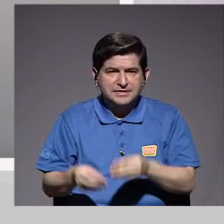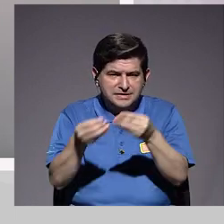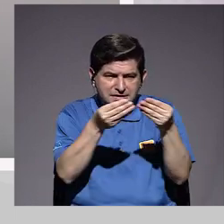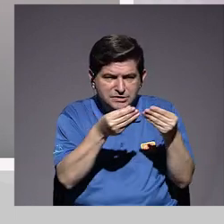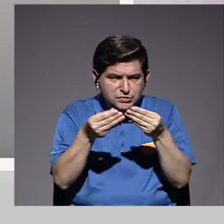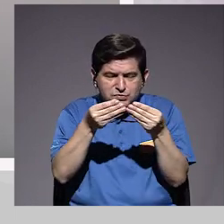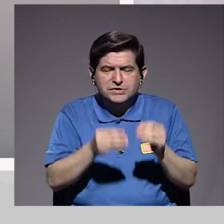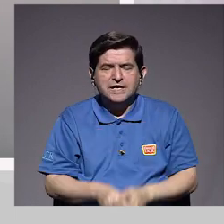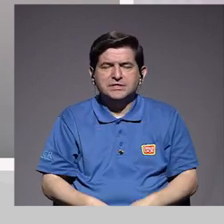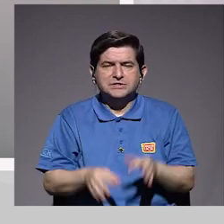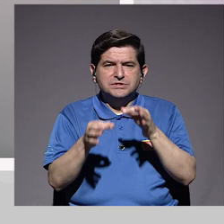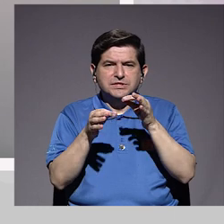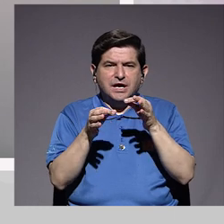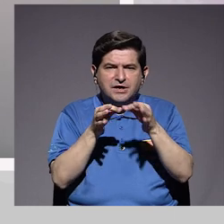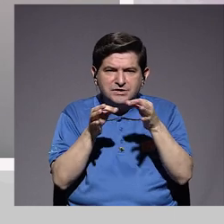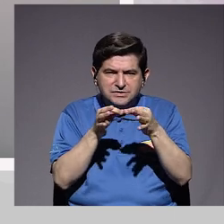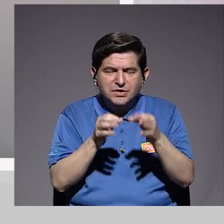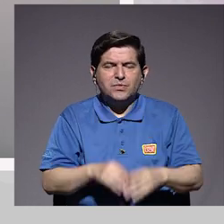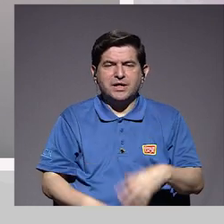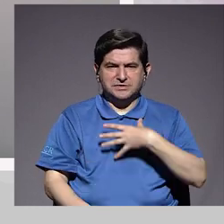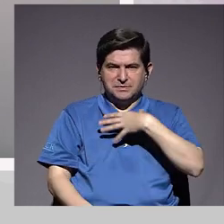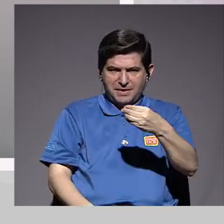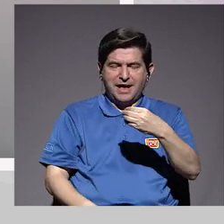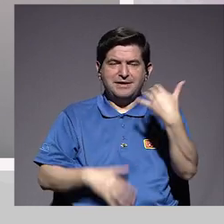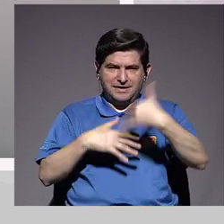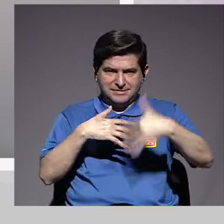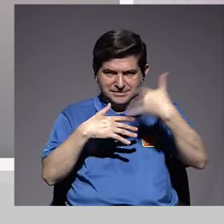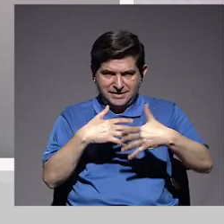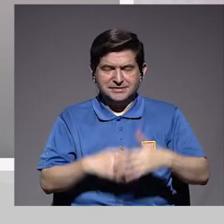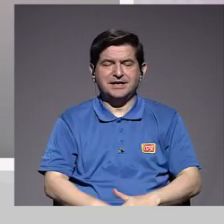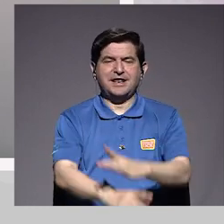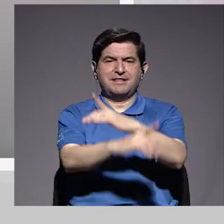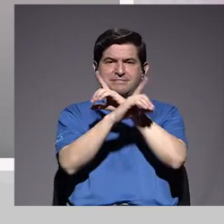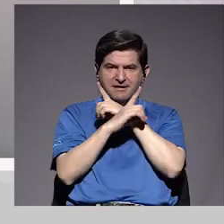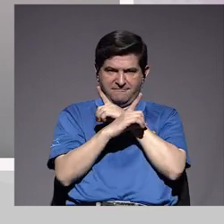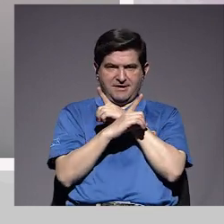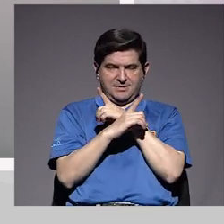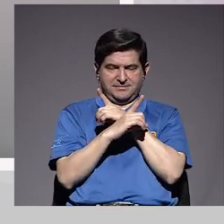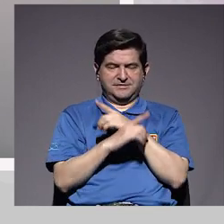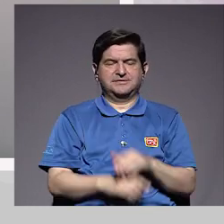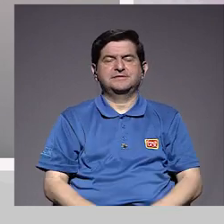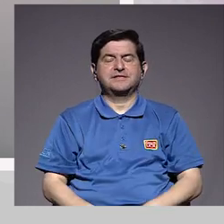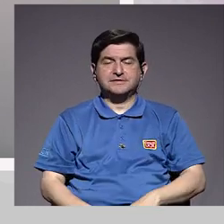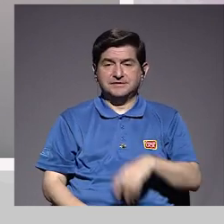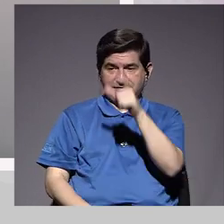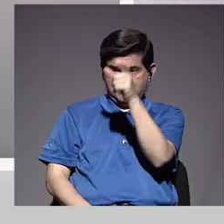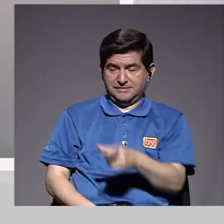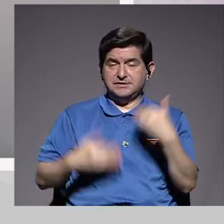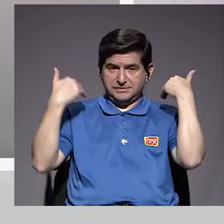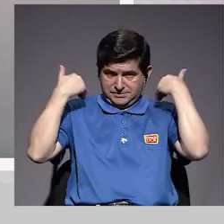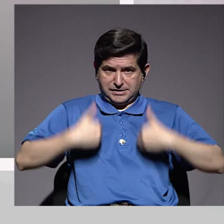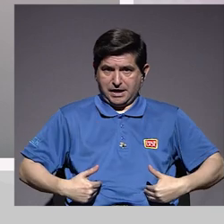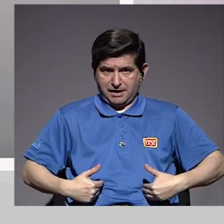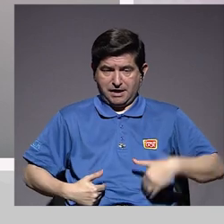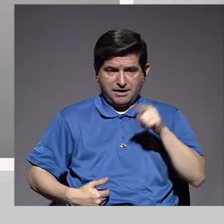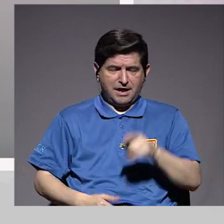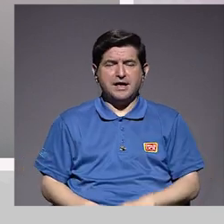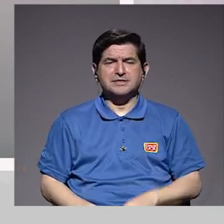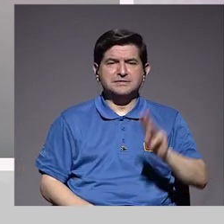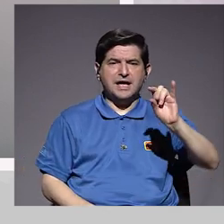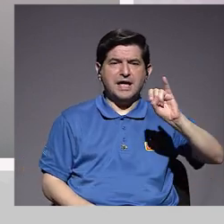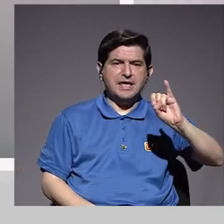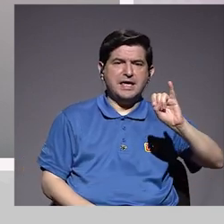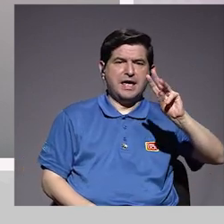los glóbulos blancos propiamente en la sangre, que son los que generan las defensas en el ser humano. Entonces, estas